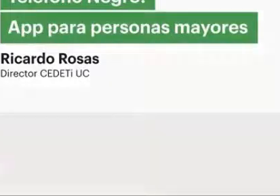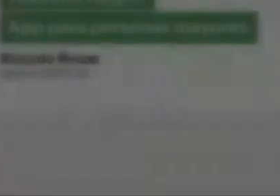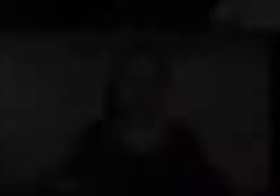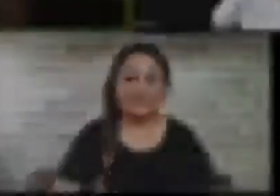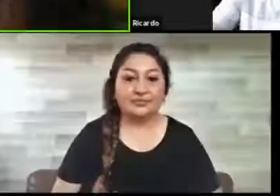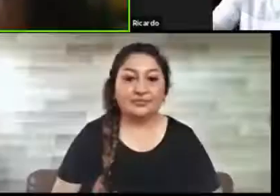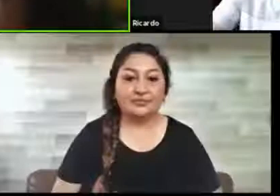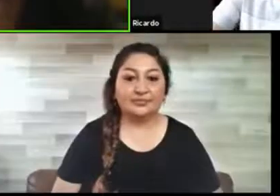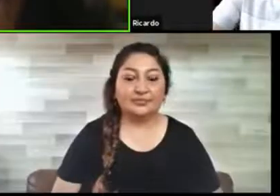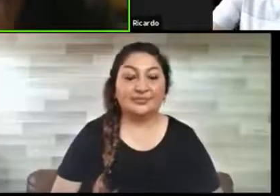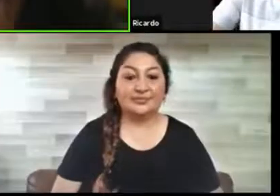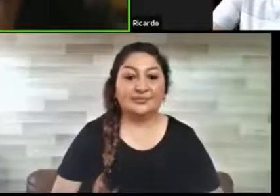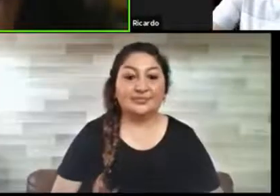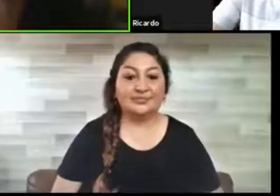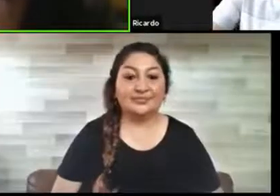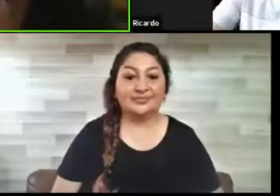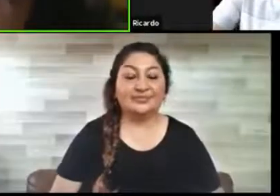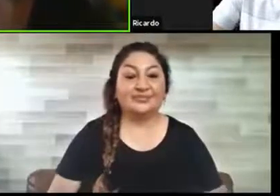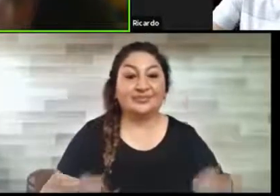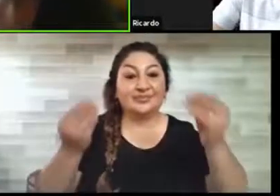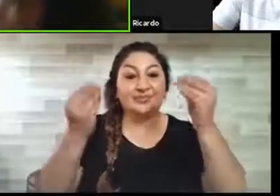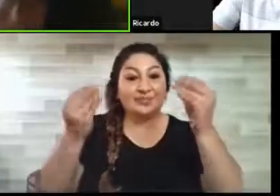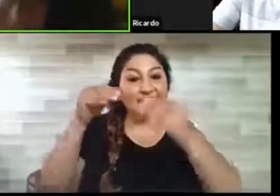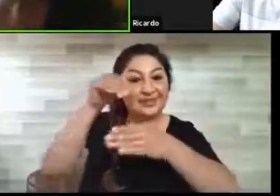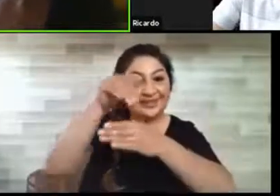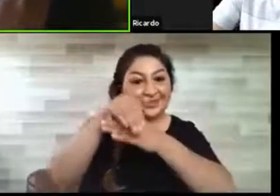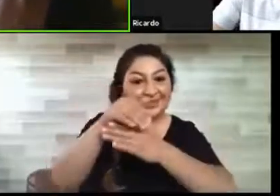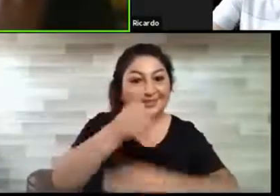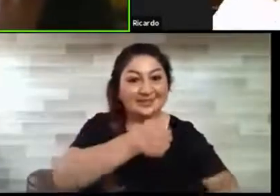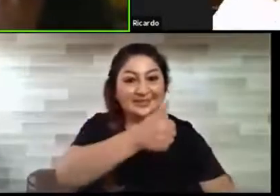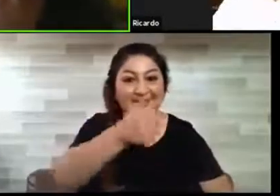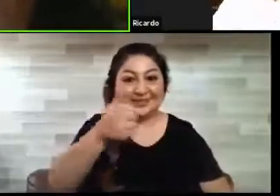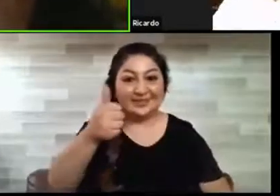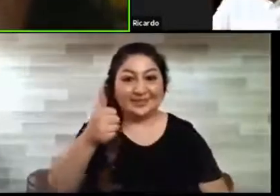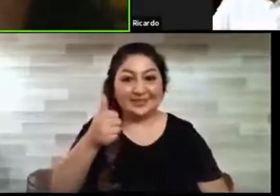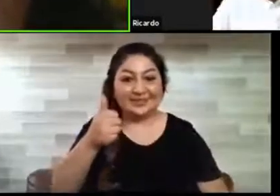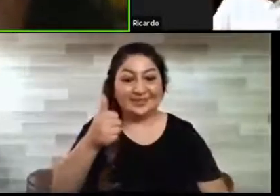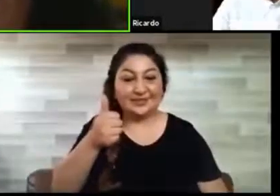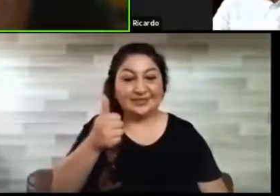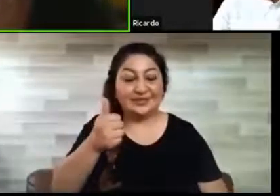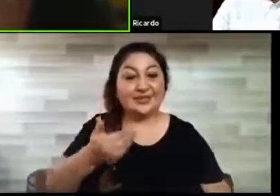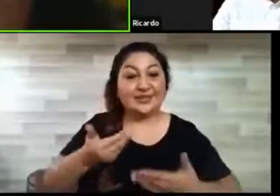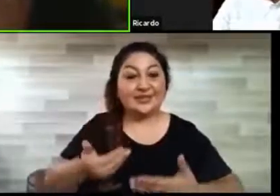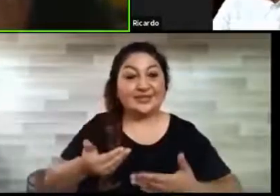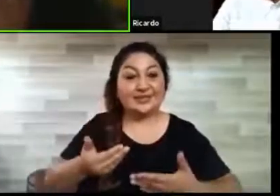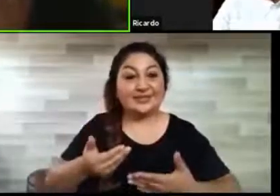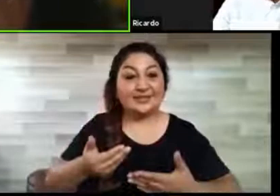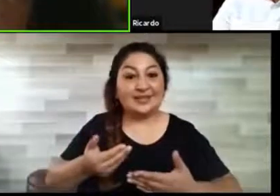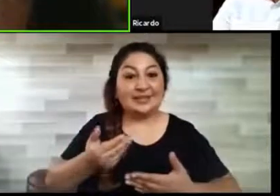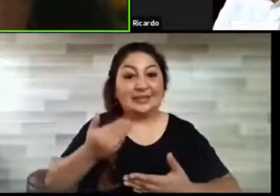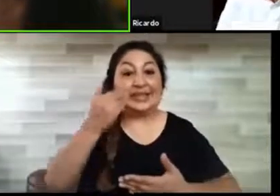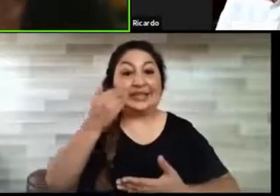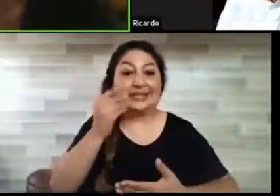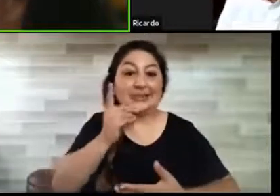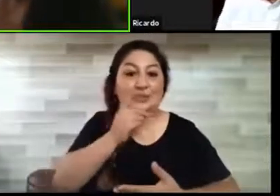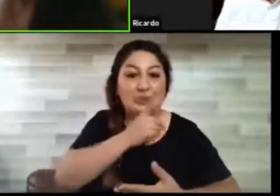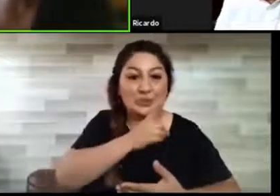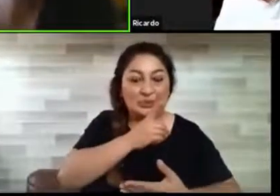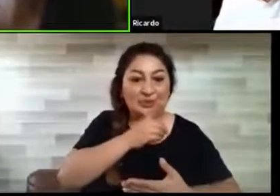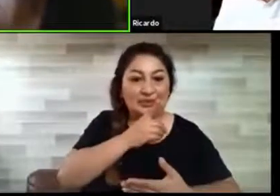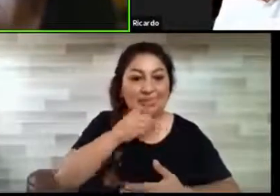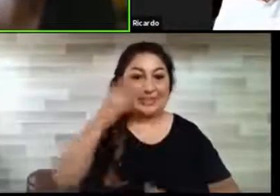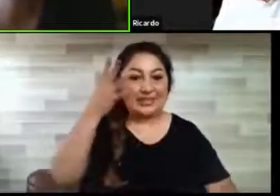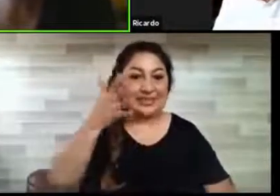Buenos días, tardes ya a todos. Estamos en la penúltima charla.